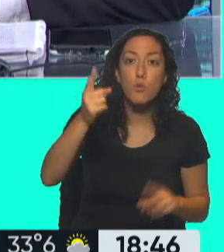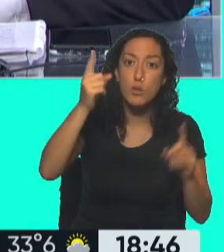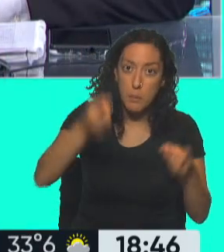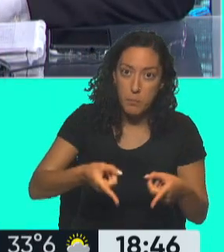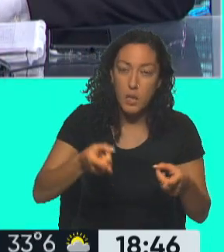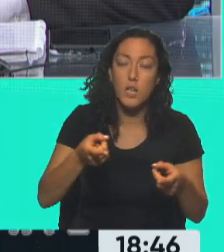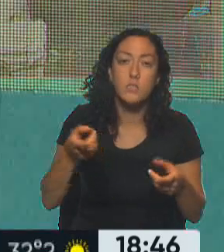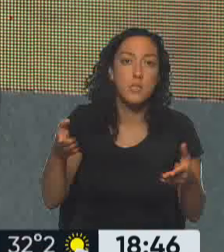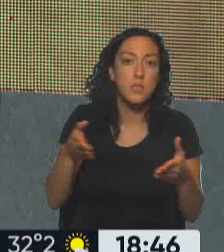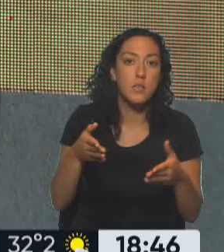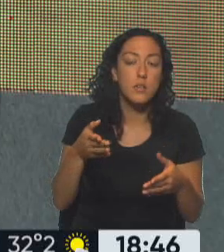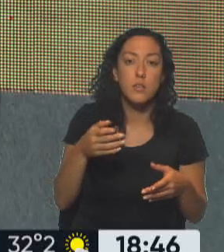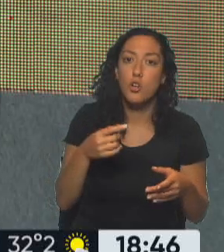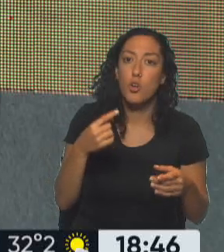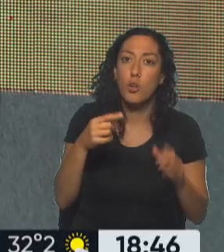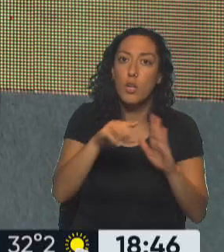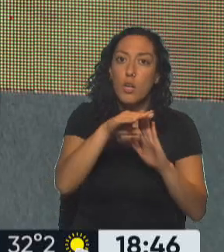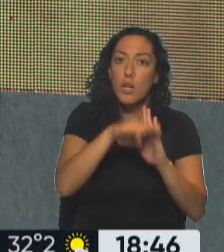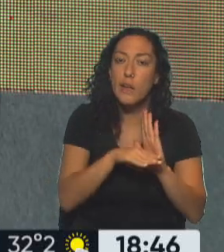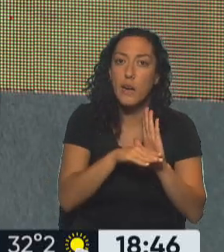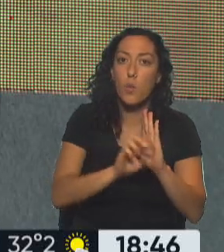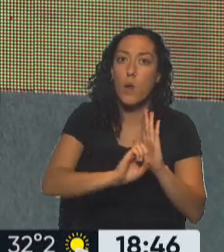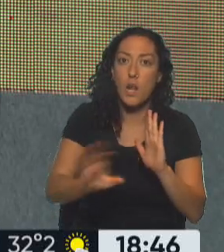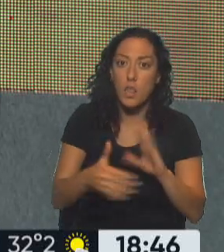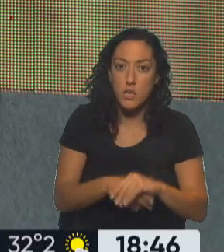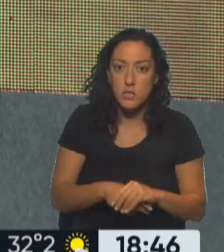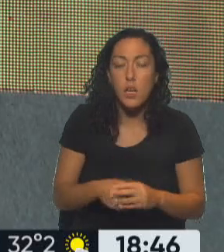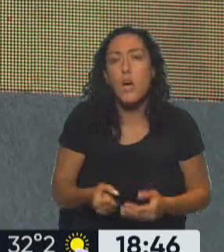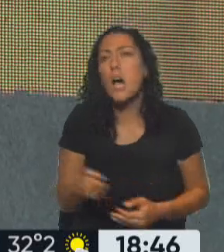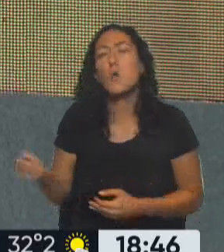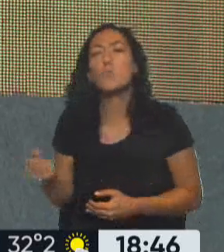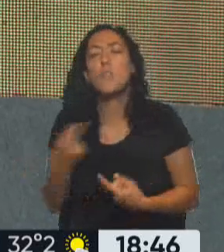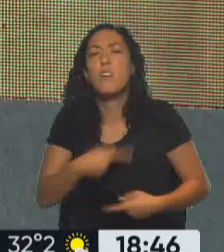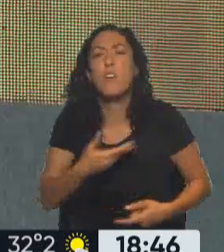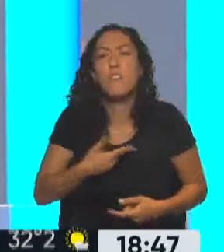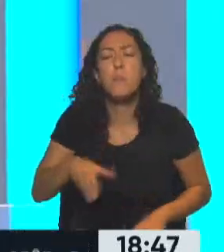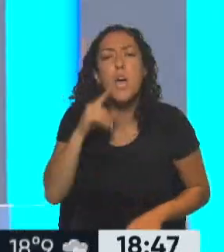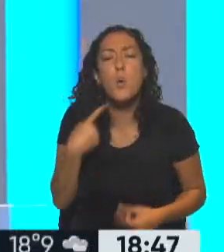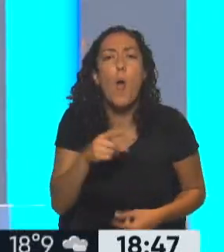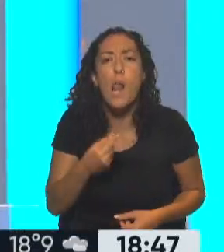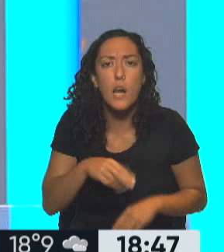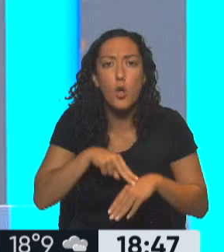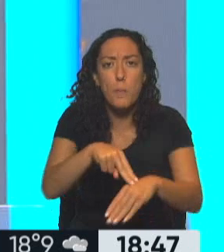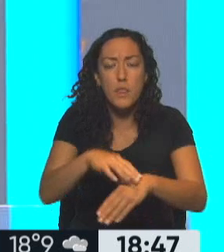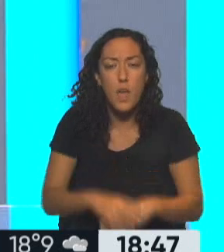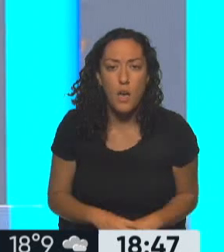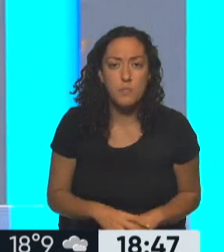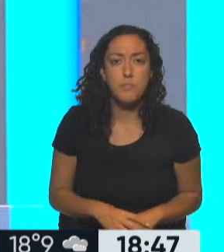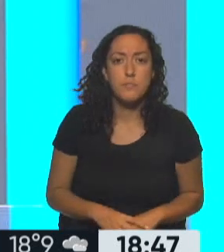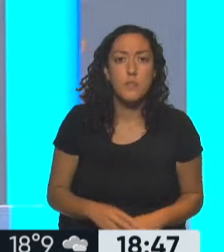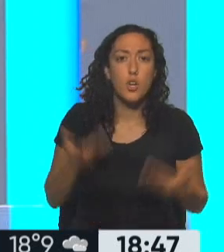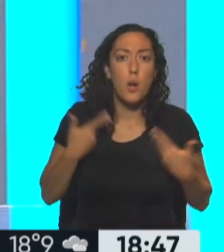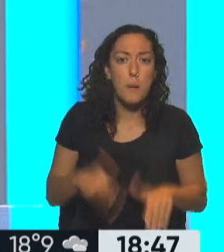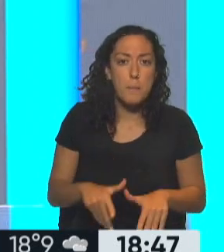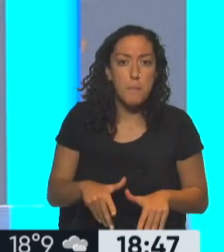pregunta. Y si tienen que apretar, ¿dónde sugiere apretar el Fondo Monetario? El Fondo Monetario Internacional en general sugiere